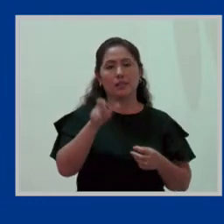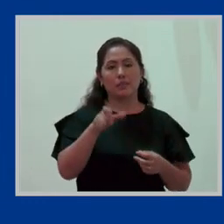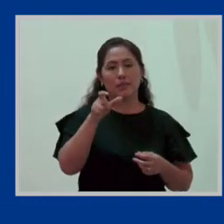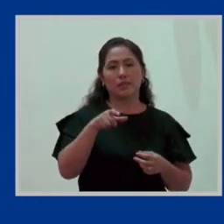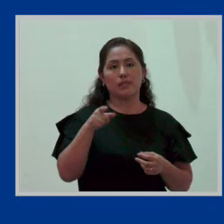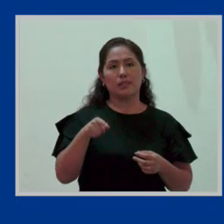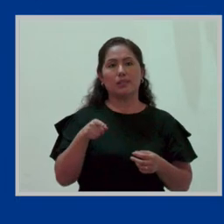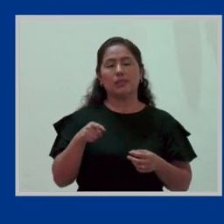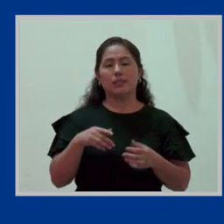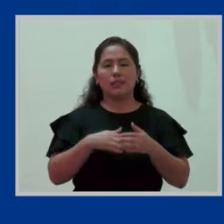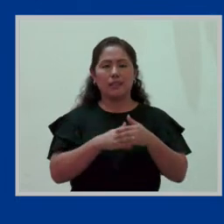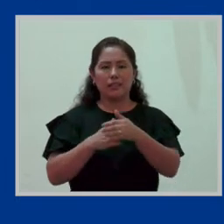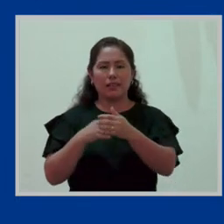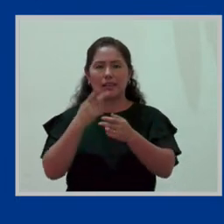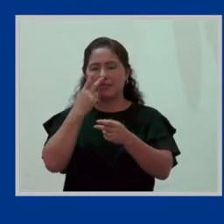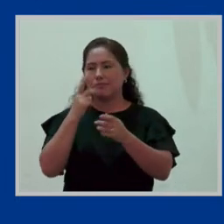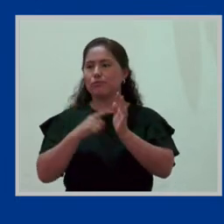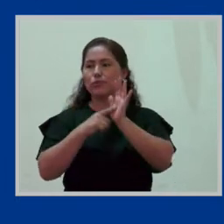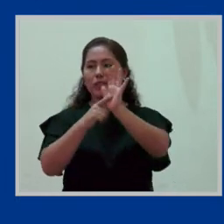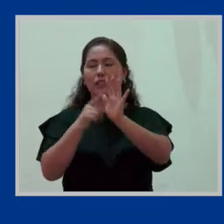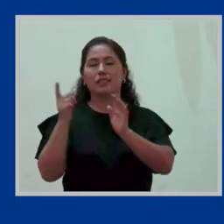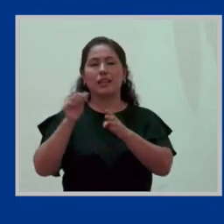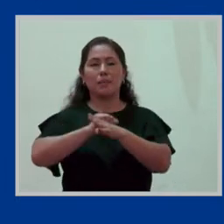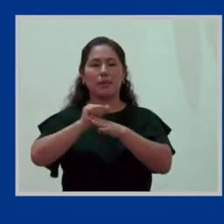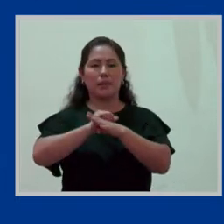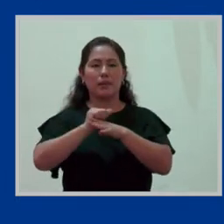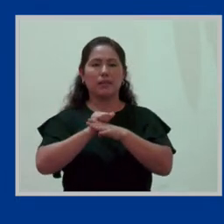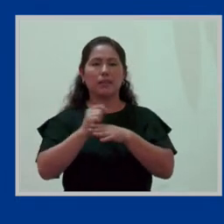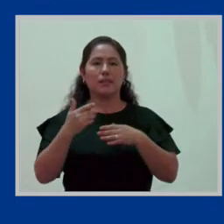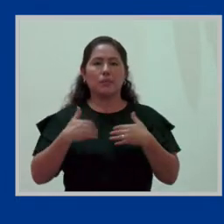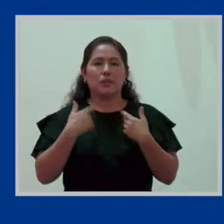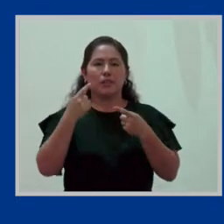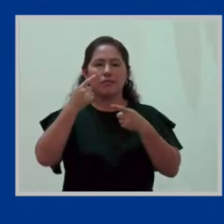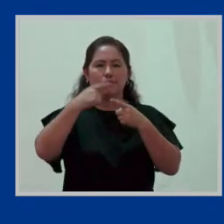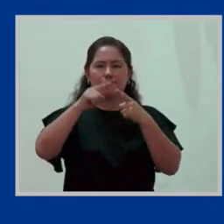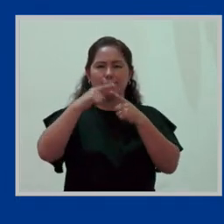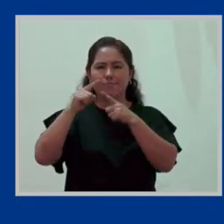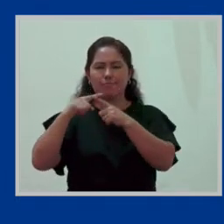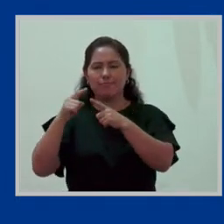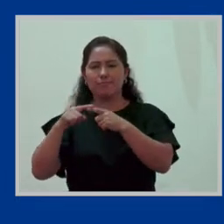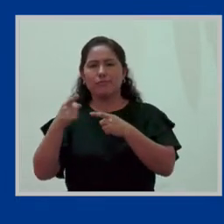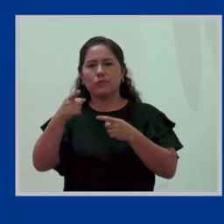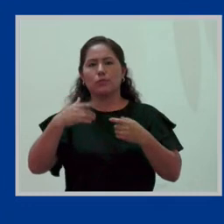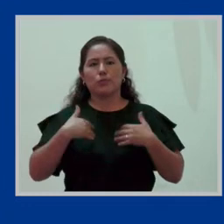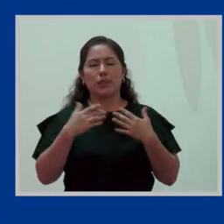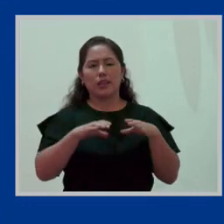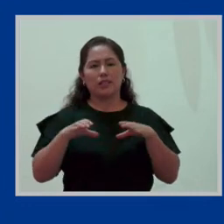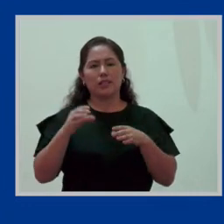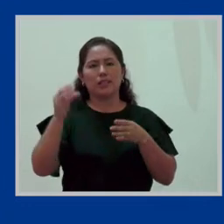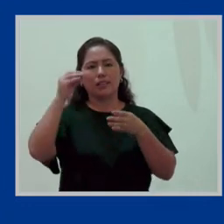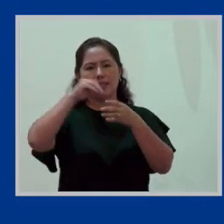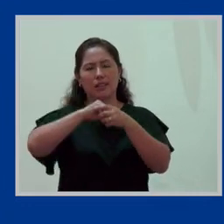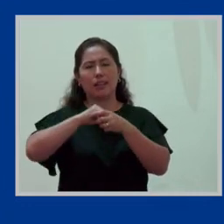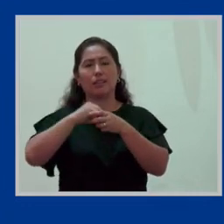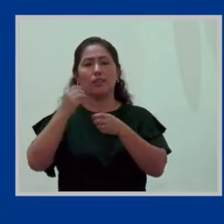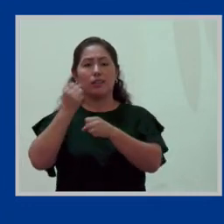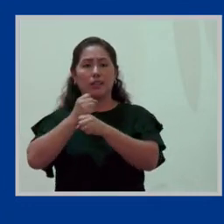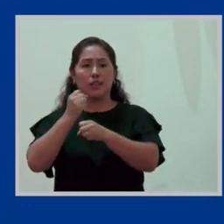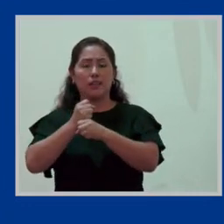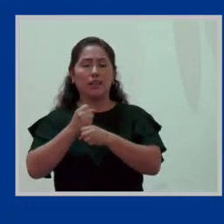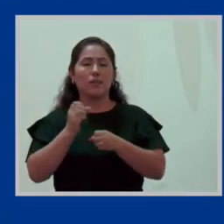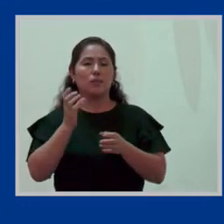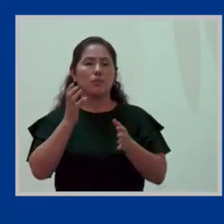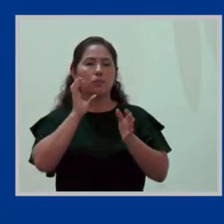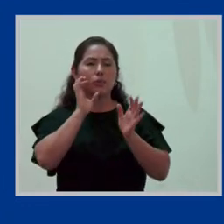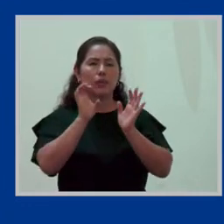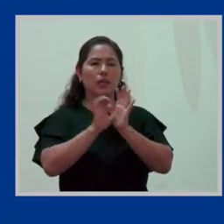guía de buenas prácticas tiene allí un recopilado de distintas acciones que se pueden hacer en las organizaciones para, por